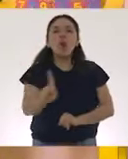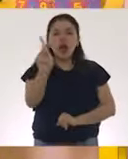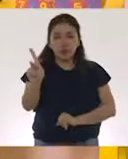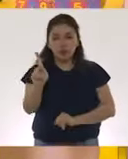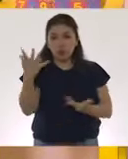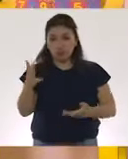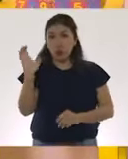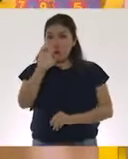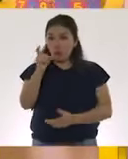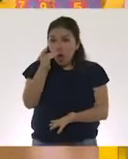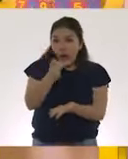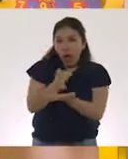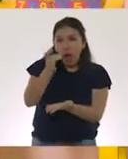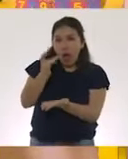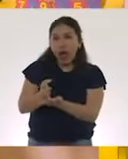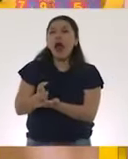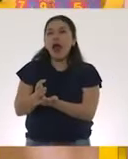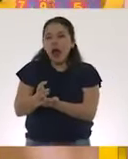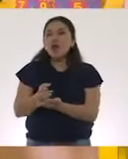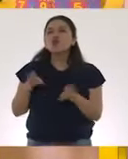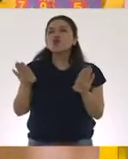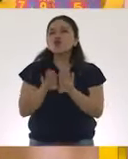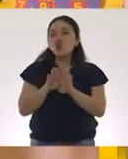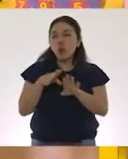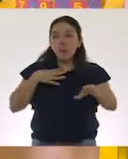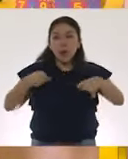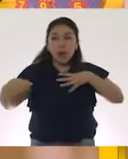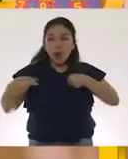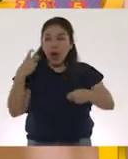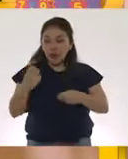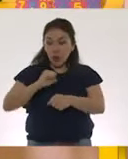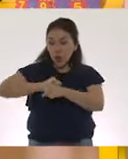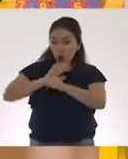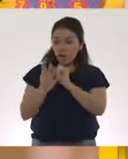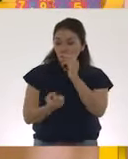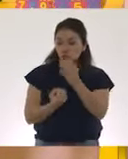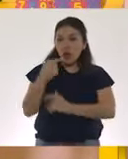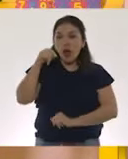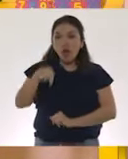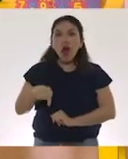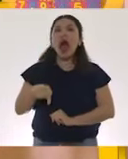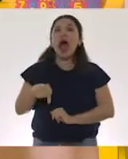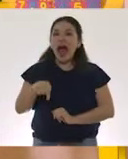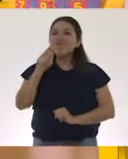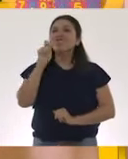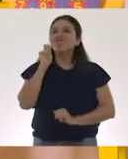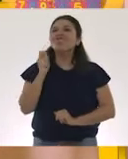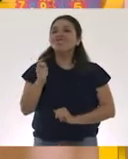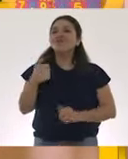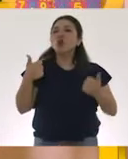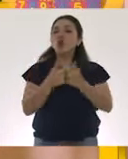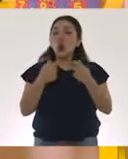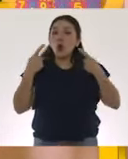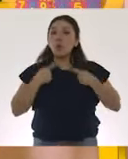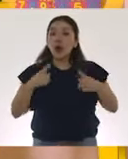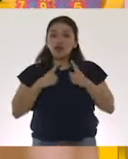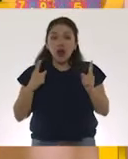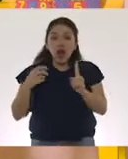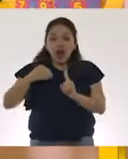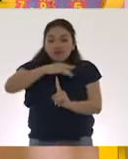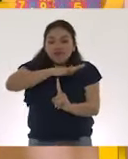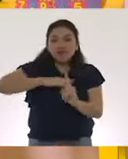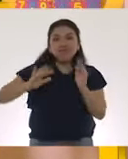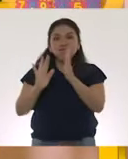vez que hemos identificado que la forma en la que se transmite este nuevo coronavirus es precisamente estando en contacto con muchas